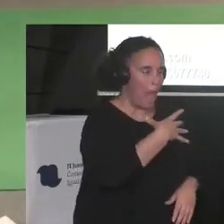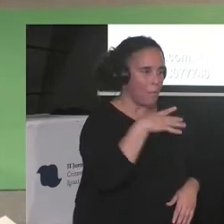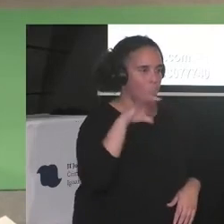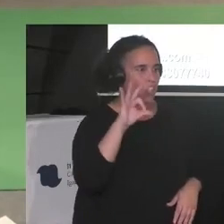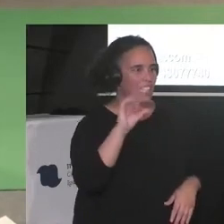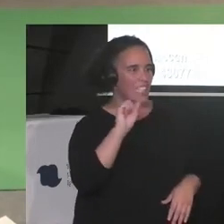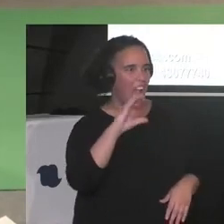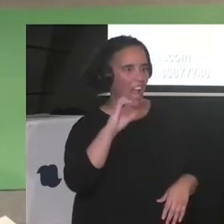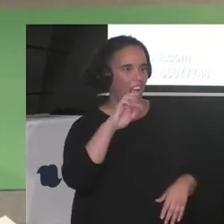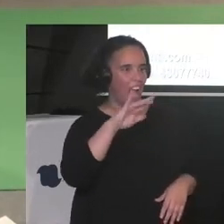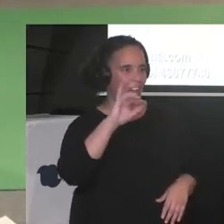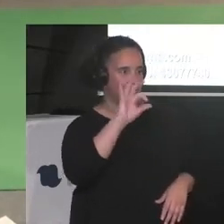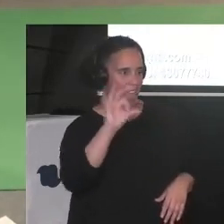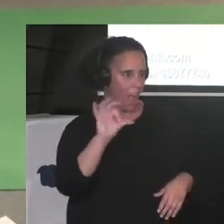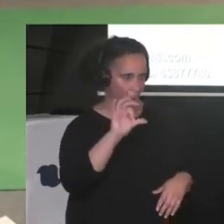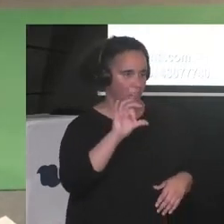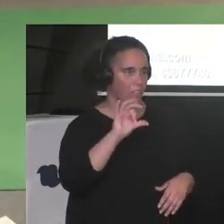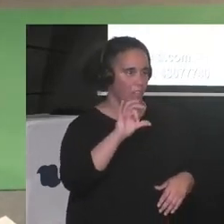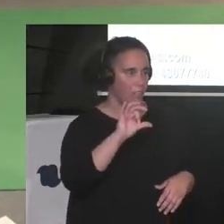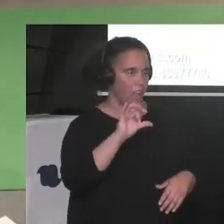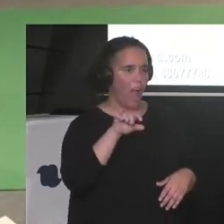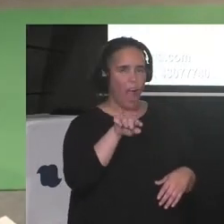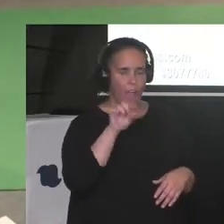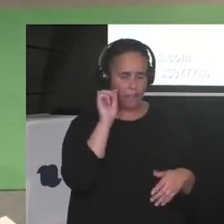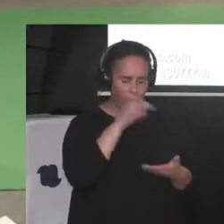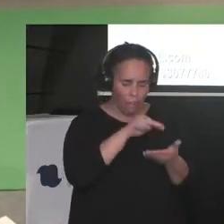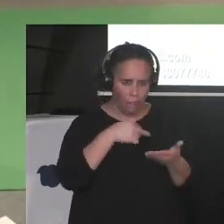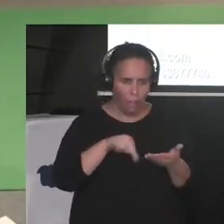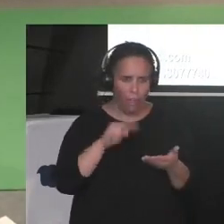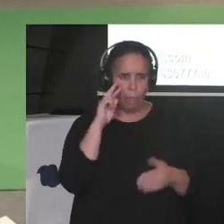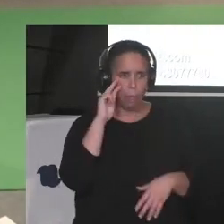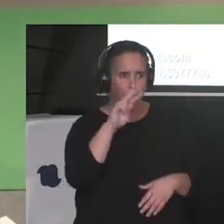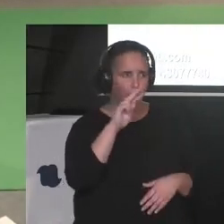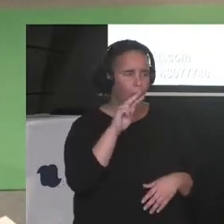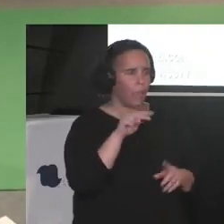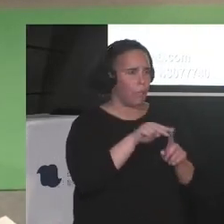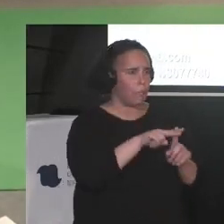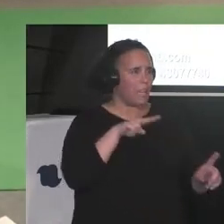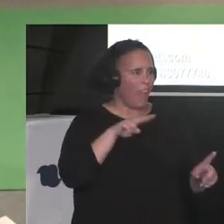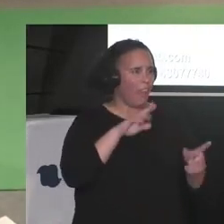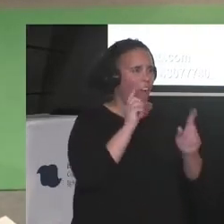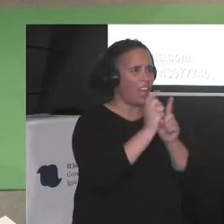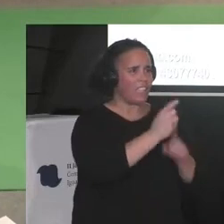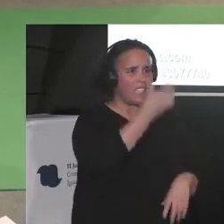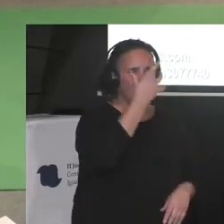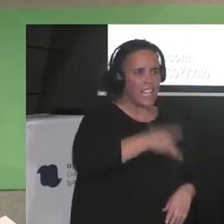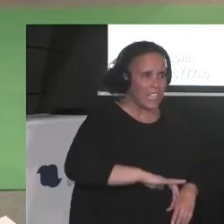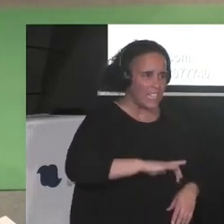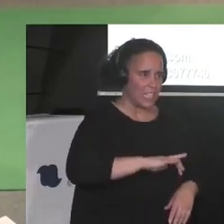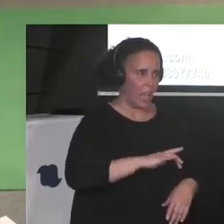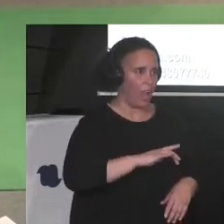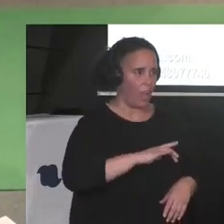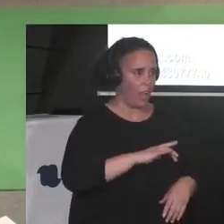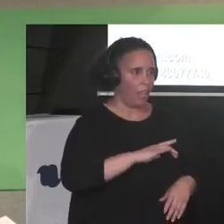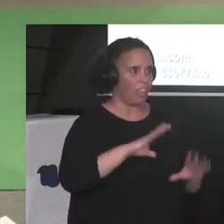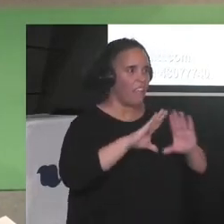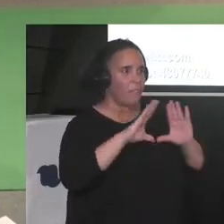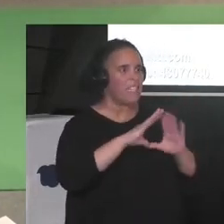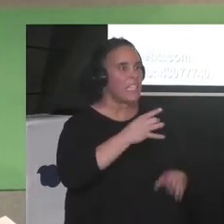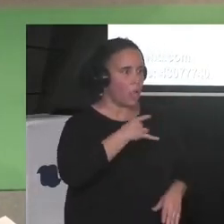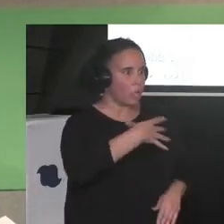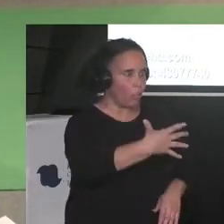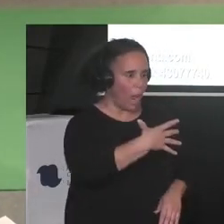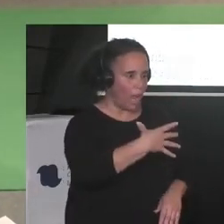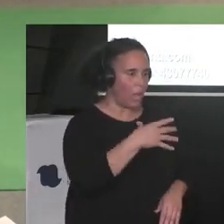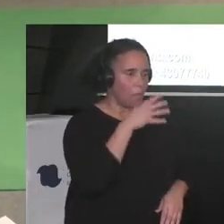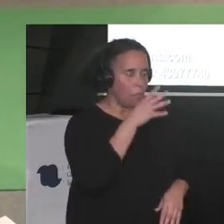desenmascara la mirada falsamente antirracista en los relatos de las feministas blancas, que las muestran siempre cumpliendo